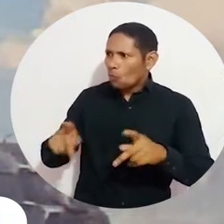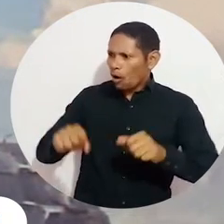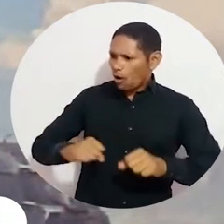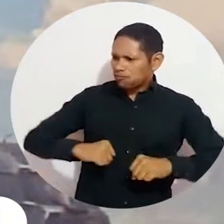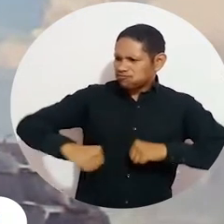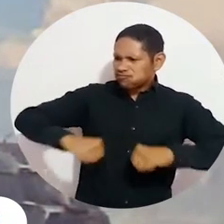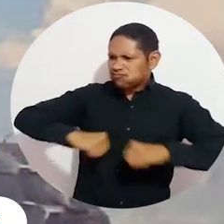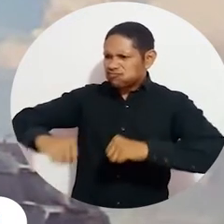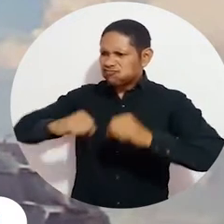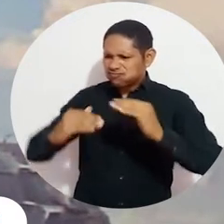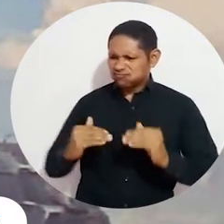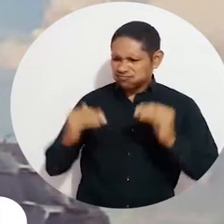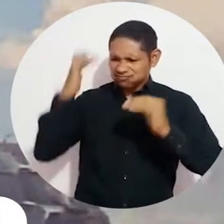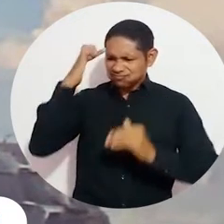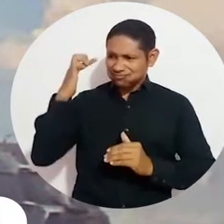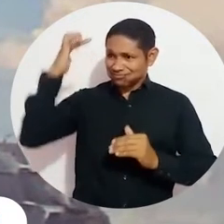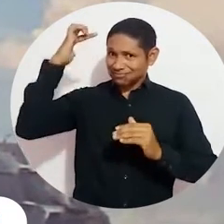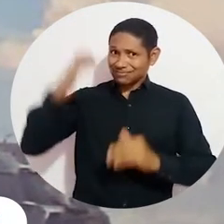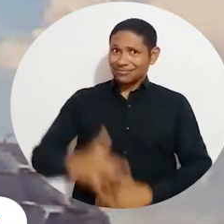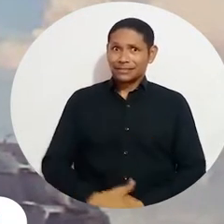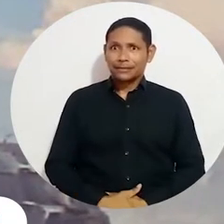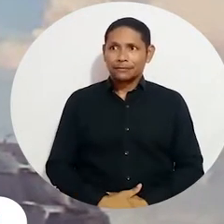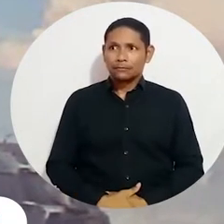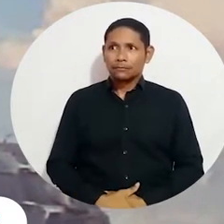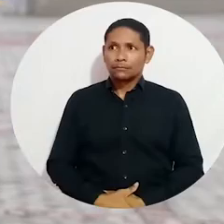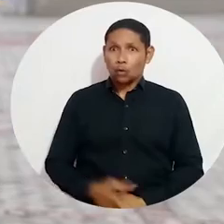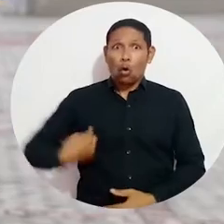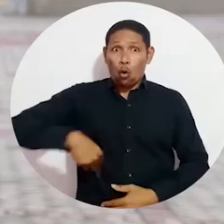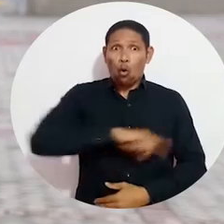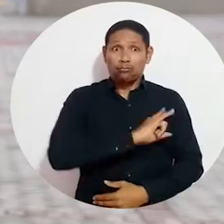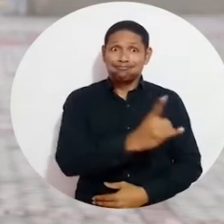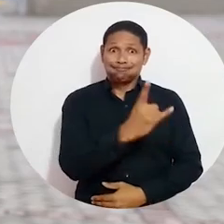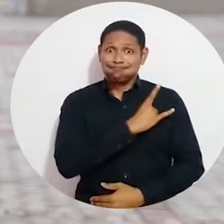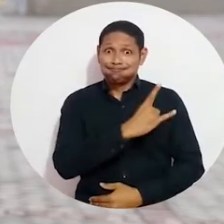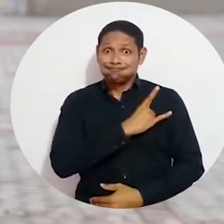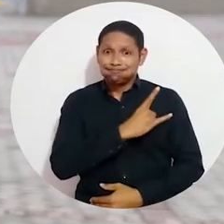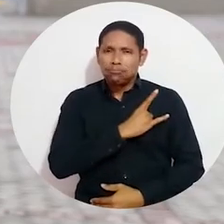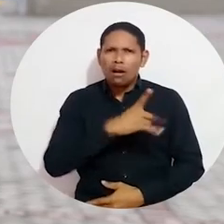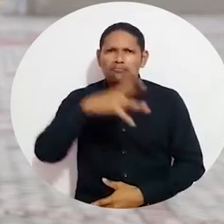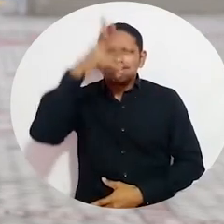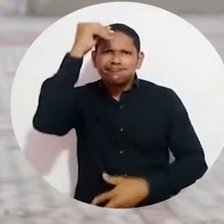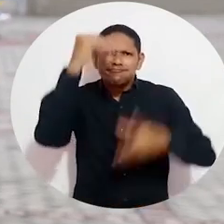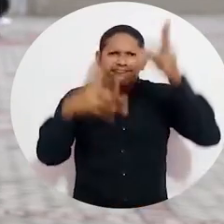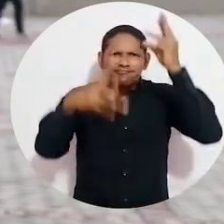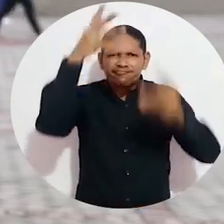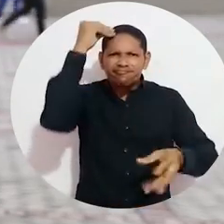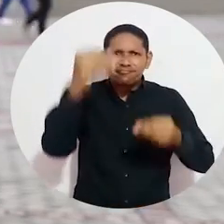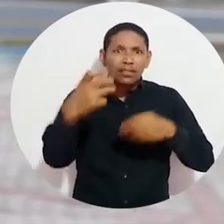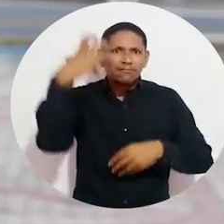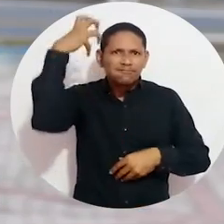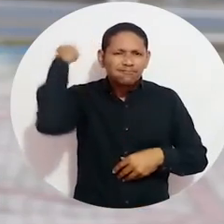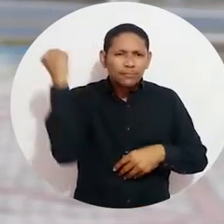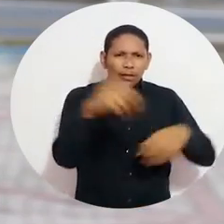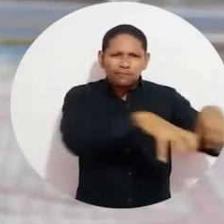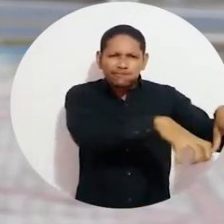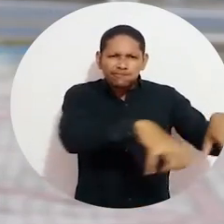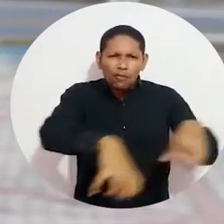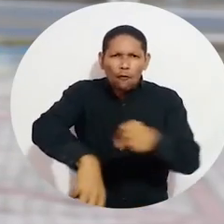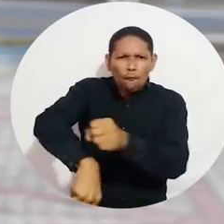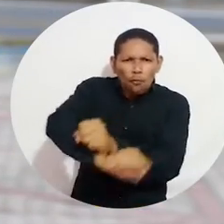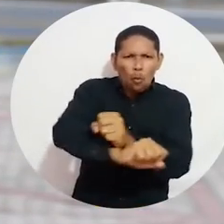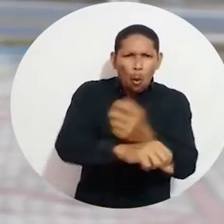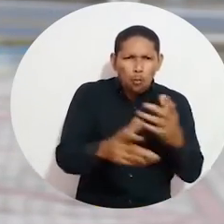y las cualidades que tengan las personas para poder llegar a ser un gran profesional. Todos los universitarios podemos aprender y observar de esas